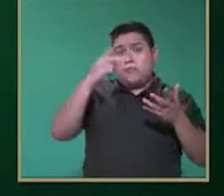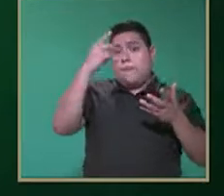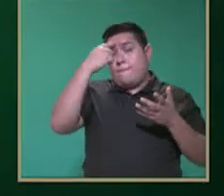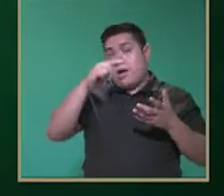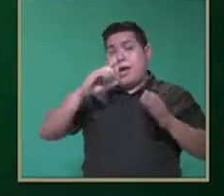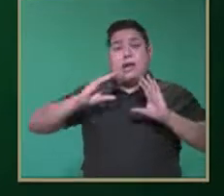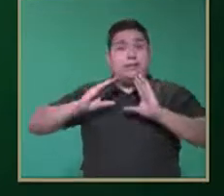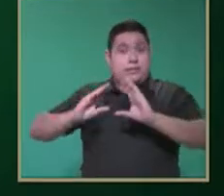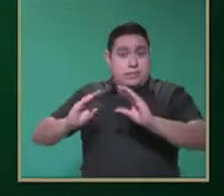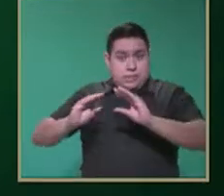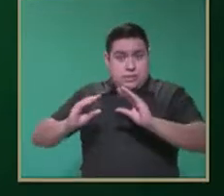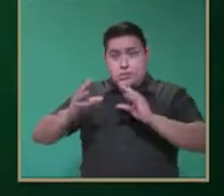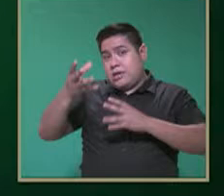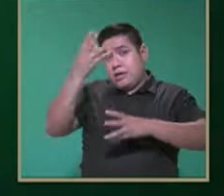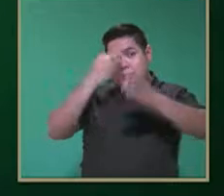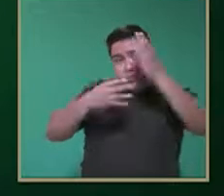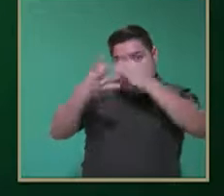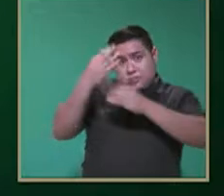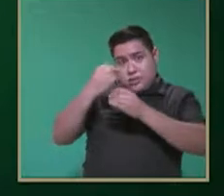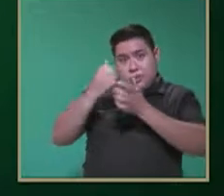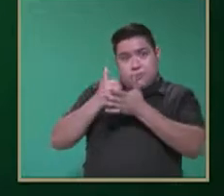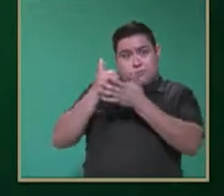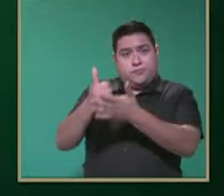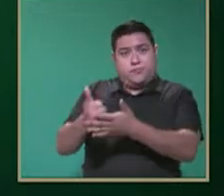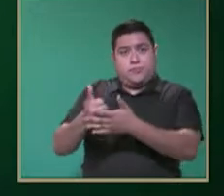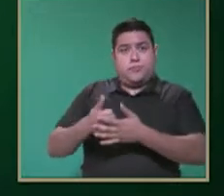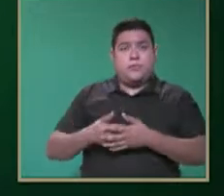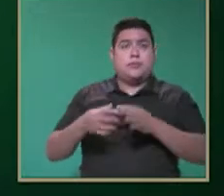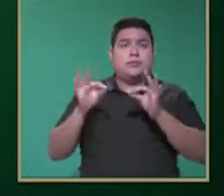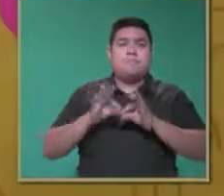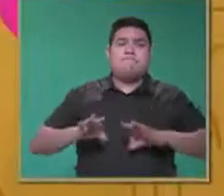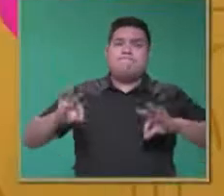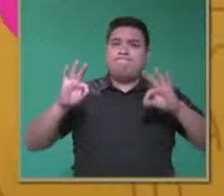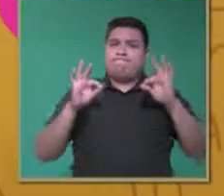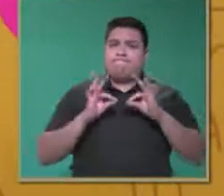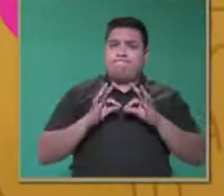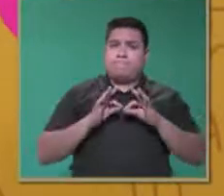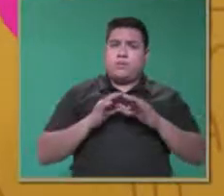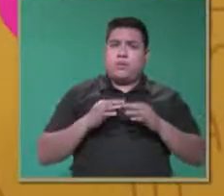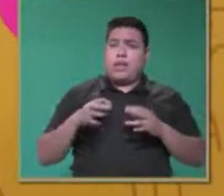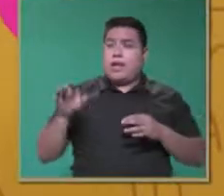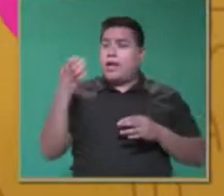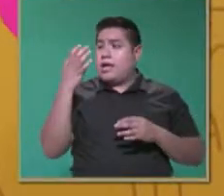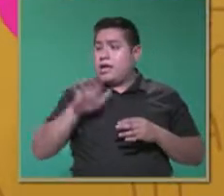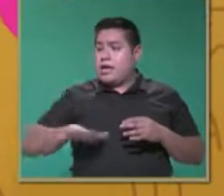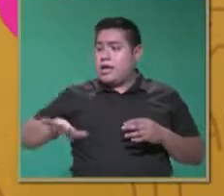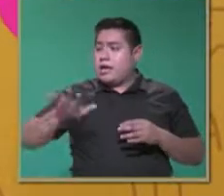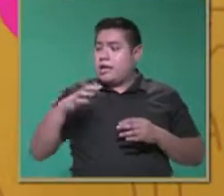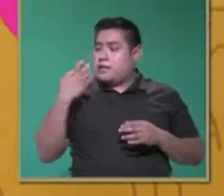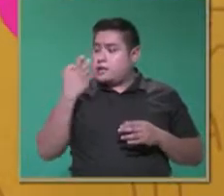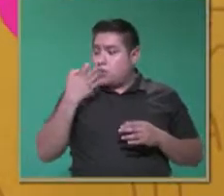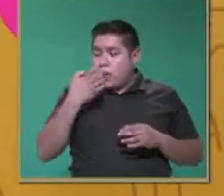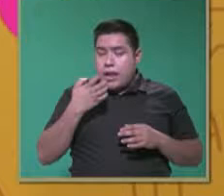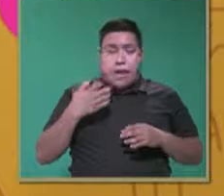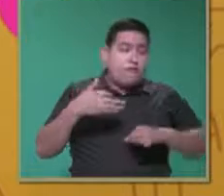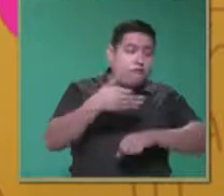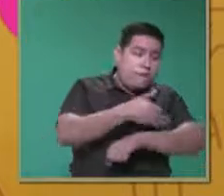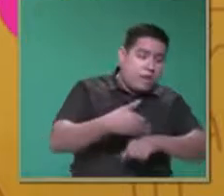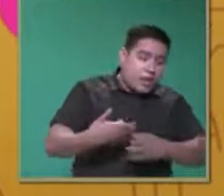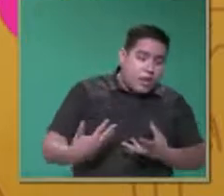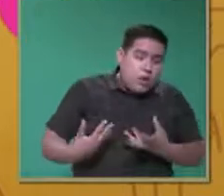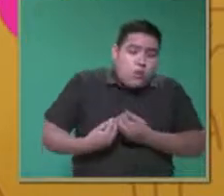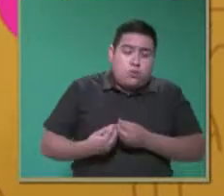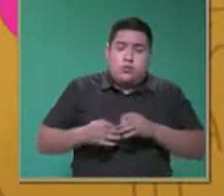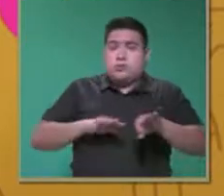Sí, vamos a comprometernos con el centro educativo a que tenga todo